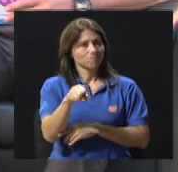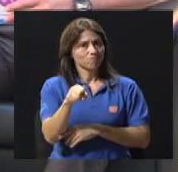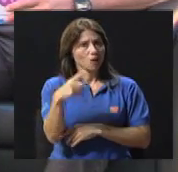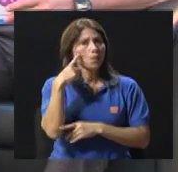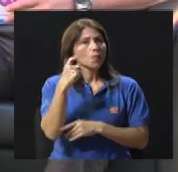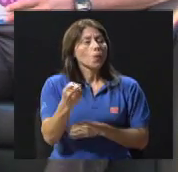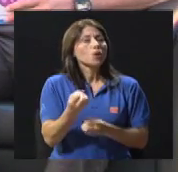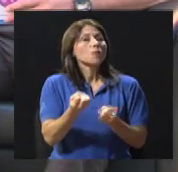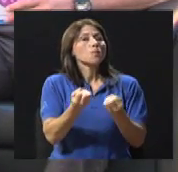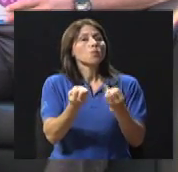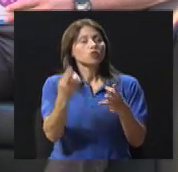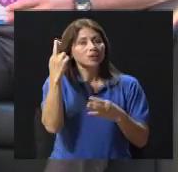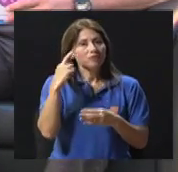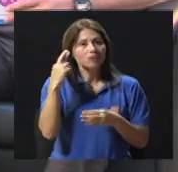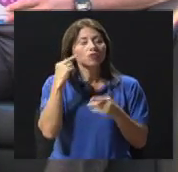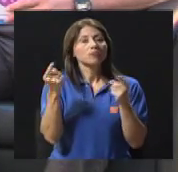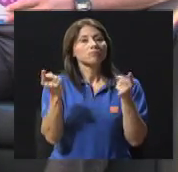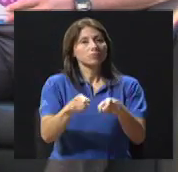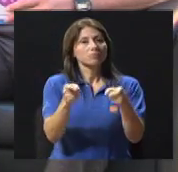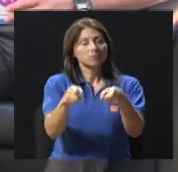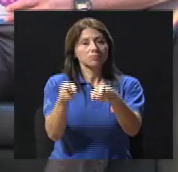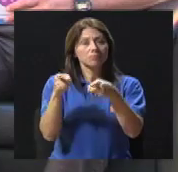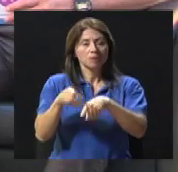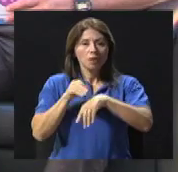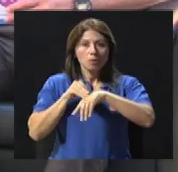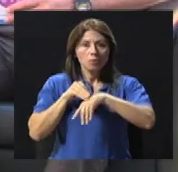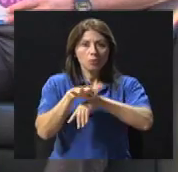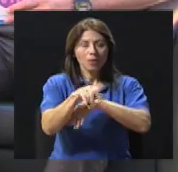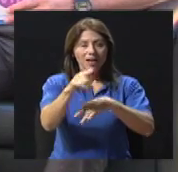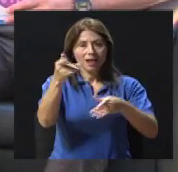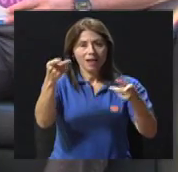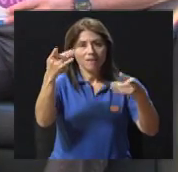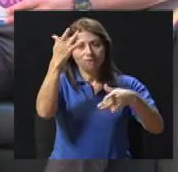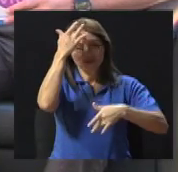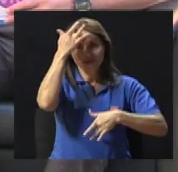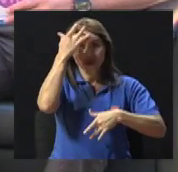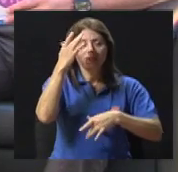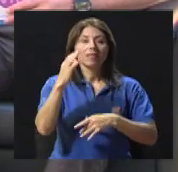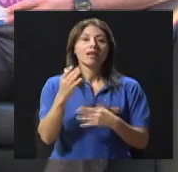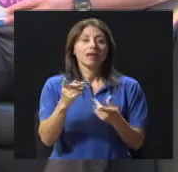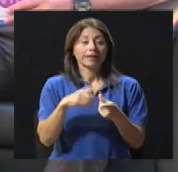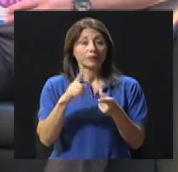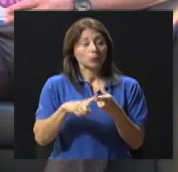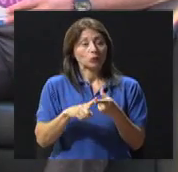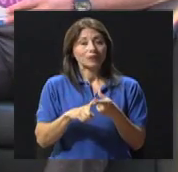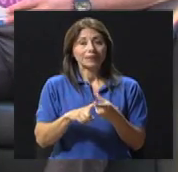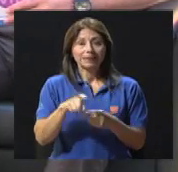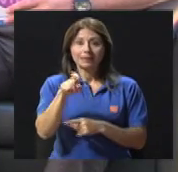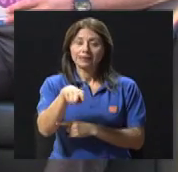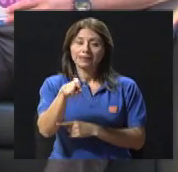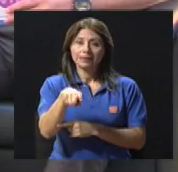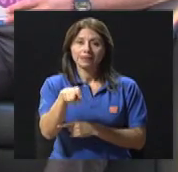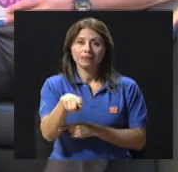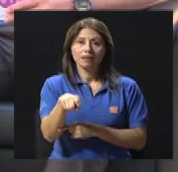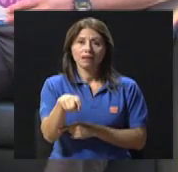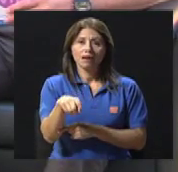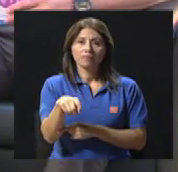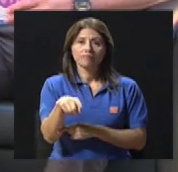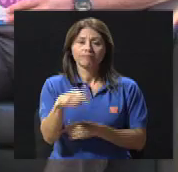multifactorial. Muchos factores están en juego en la enfermedad con Alzheimer. Entonces, tiene que necesitar